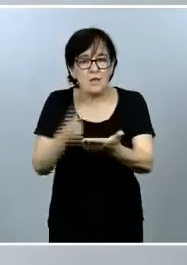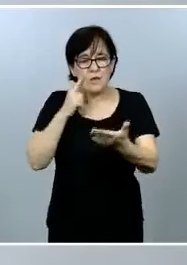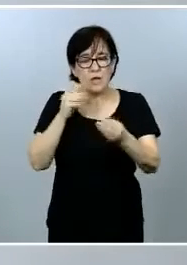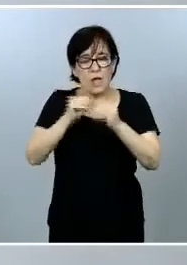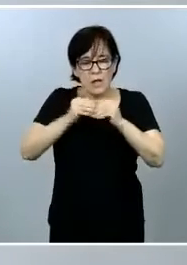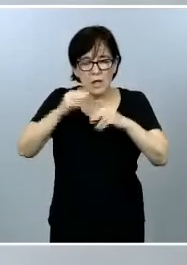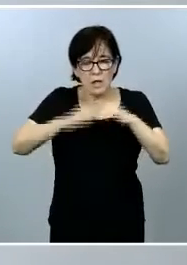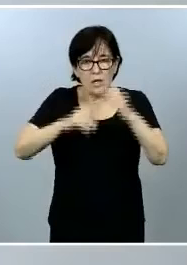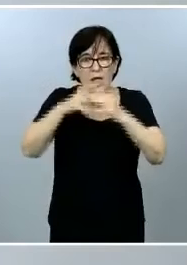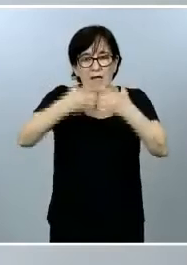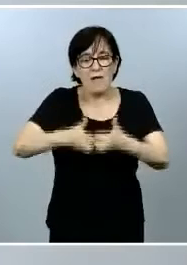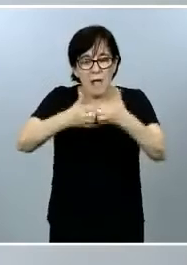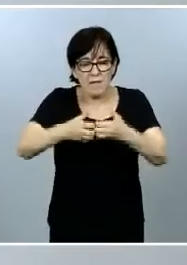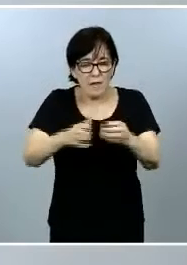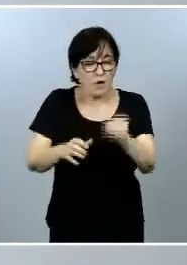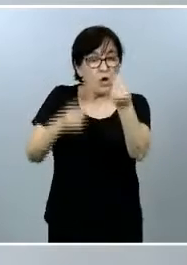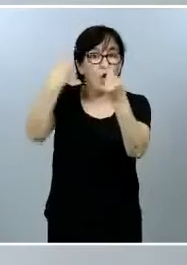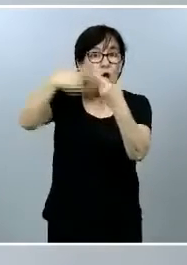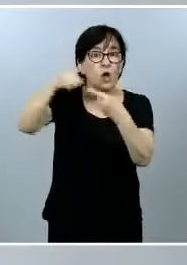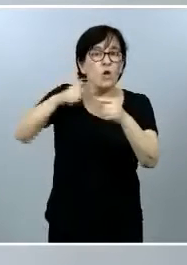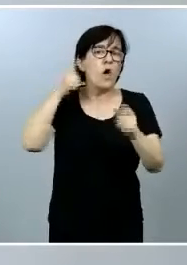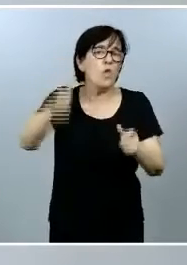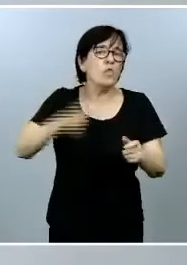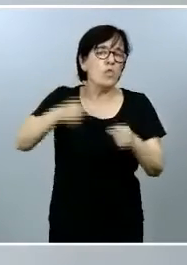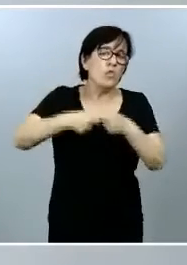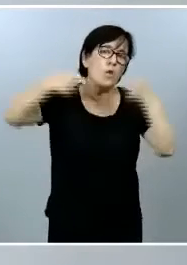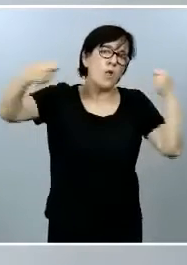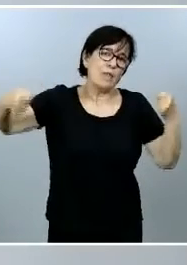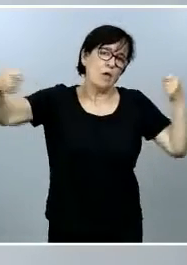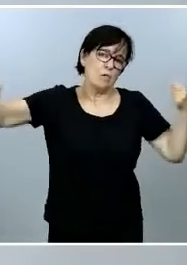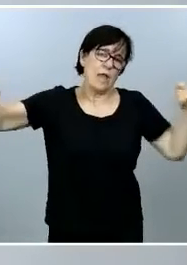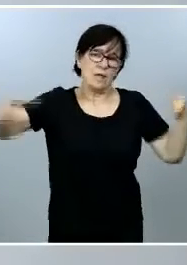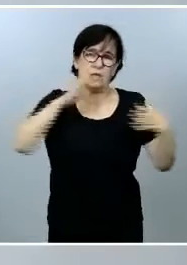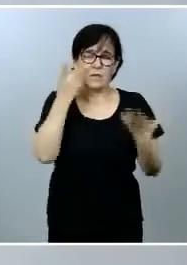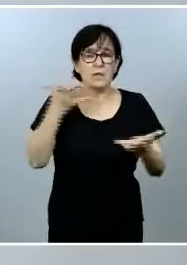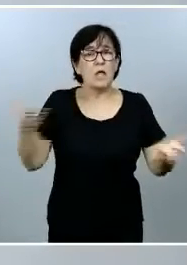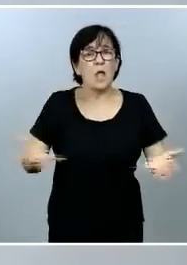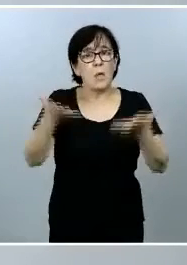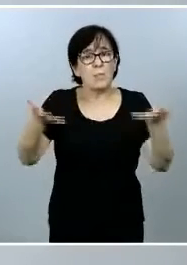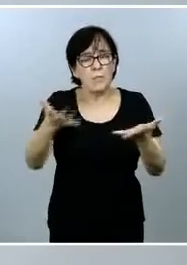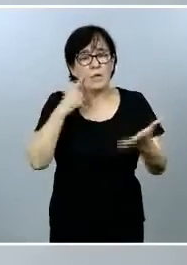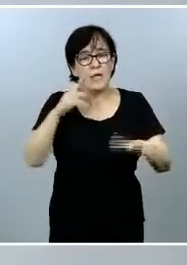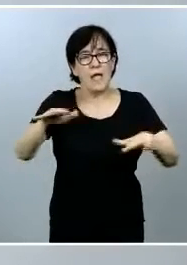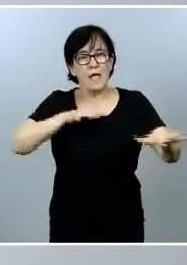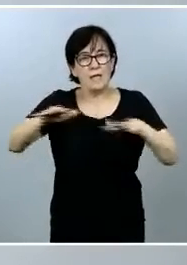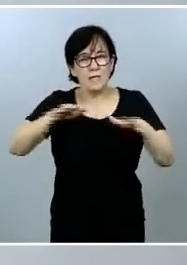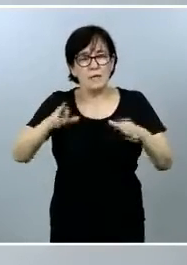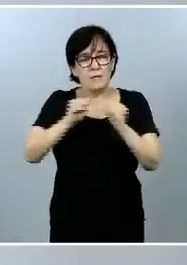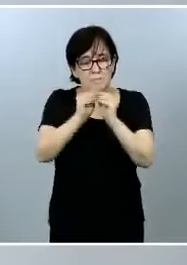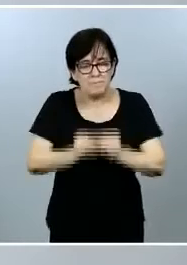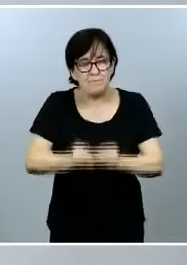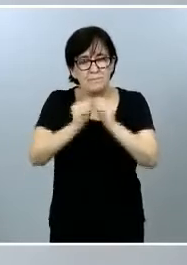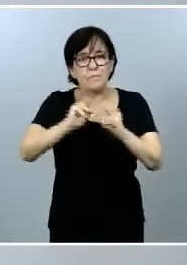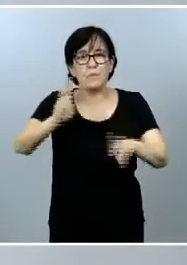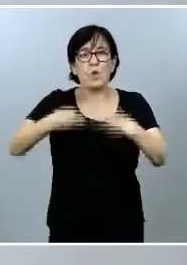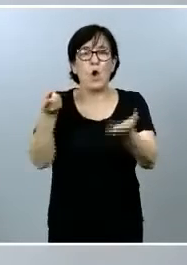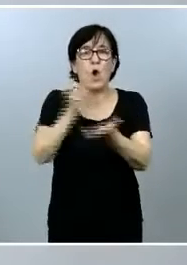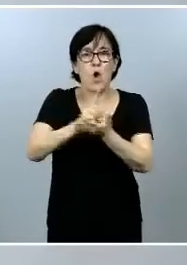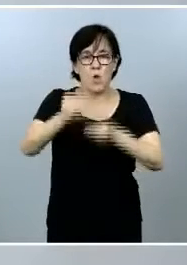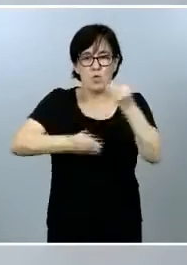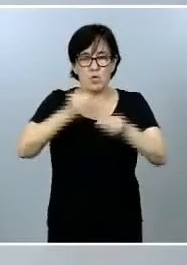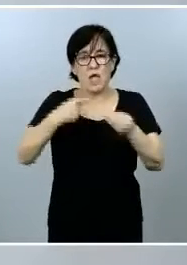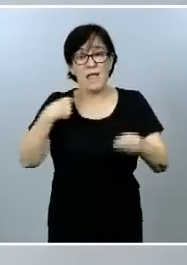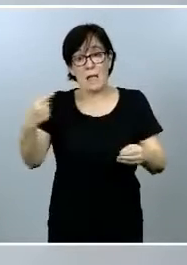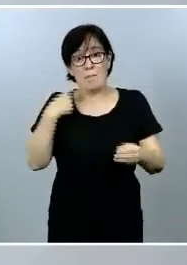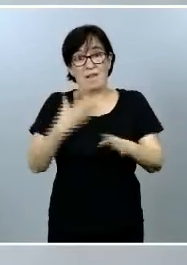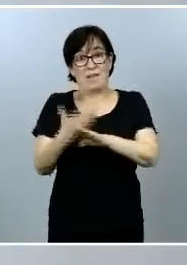en la fabricación del producto en una duración más amplia y se promueven las actividades de reparación y reutilización que habían ido perdiendo